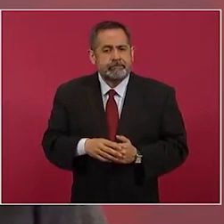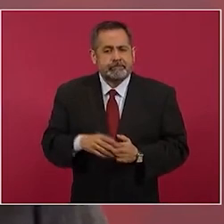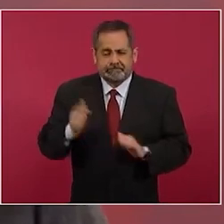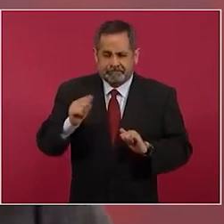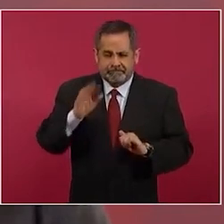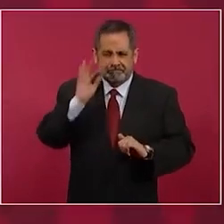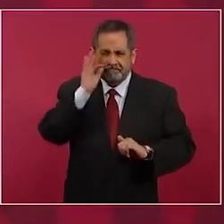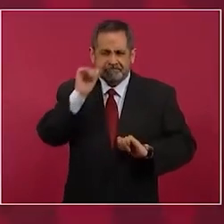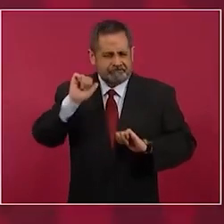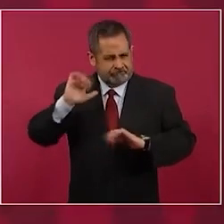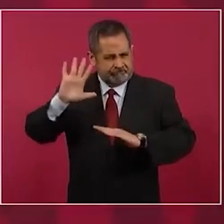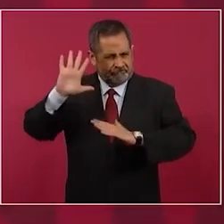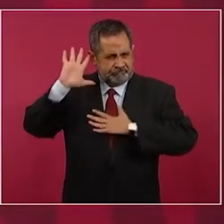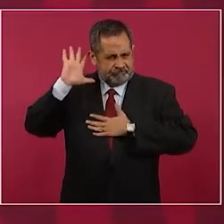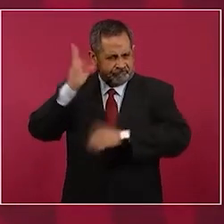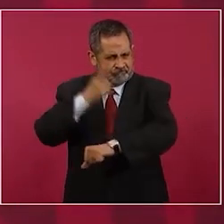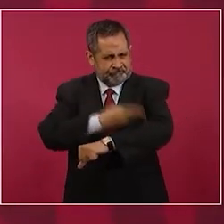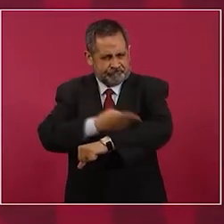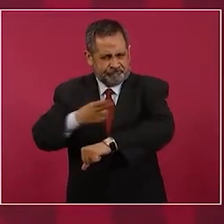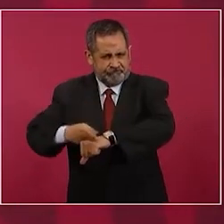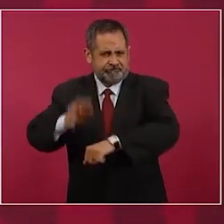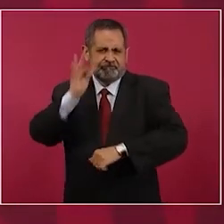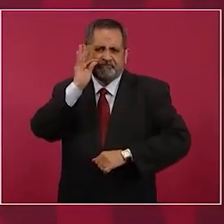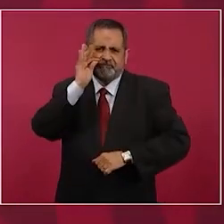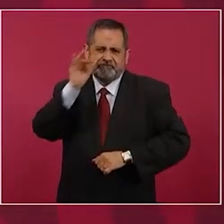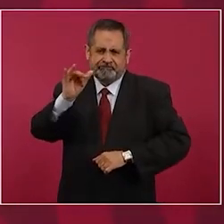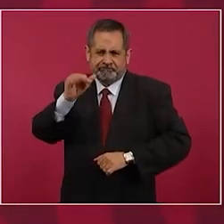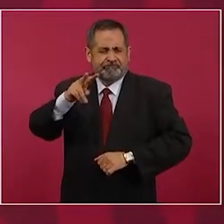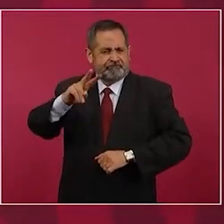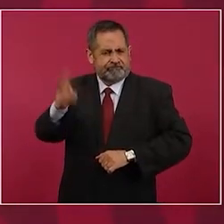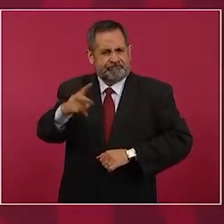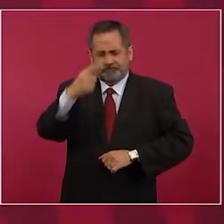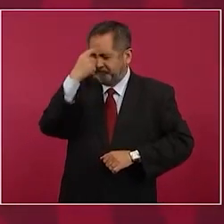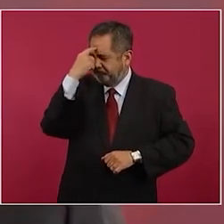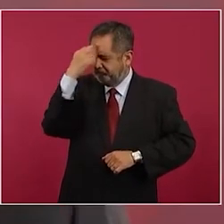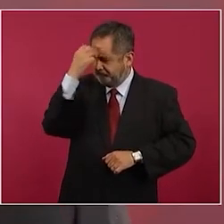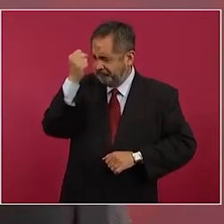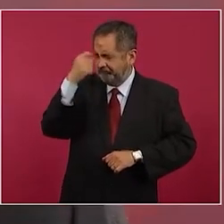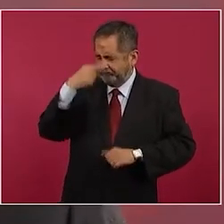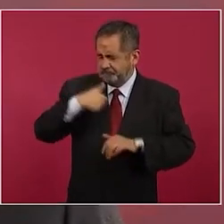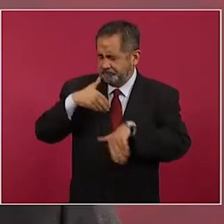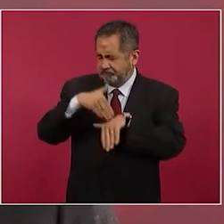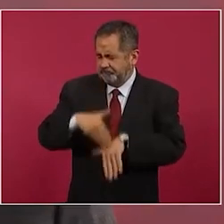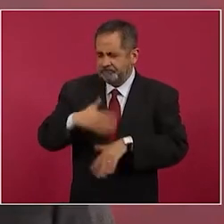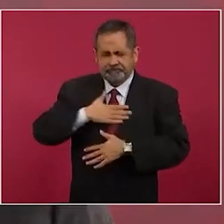palabra de honor por mis convicciones por mis principios por mis ideales